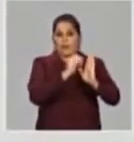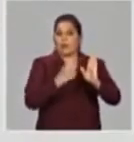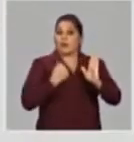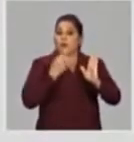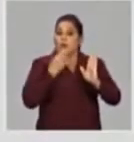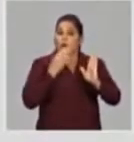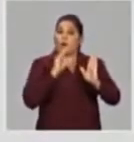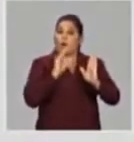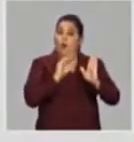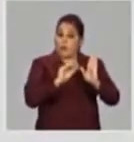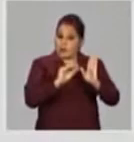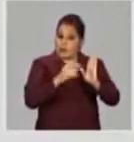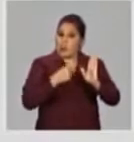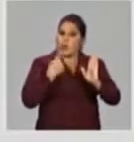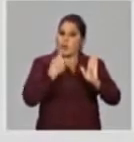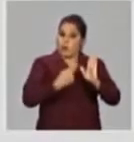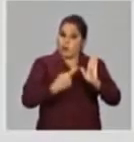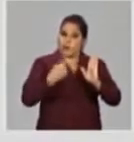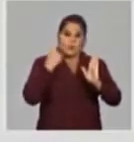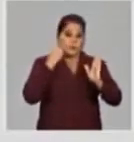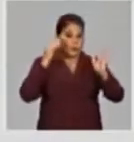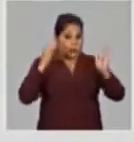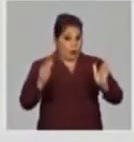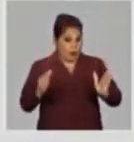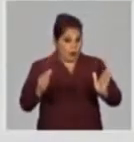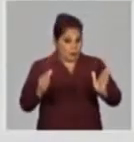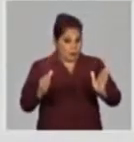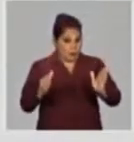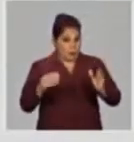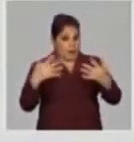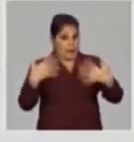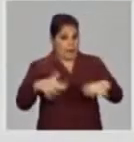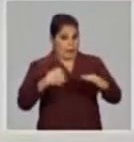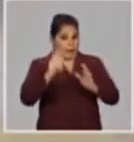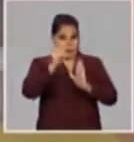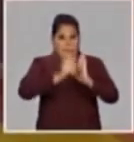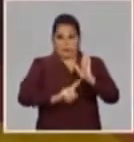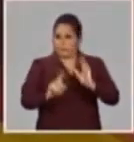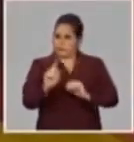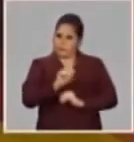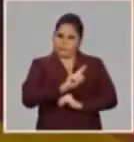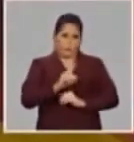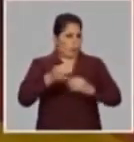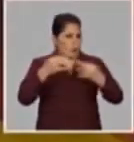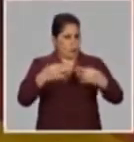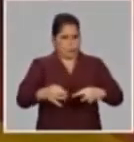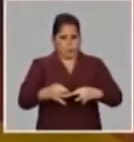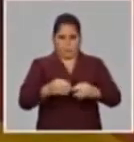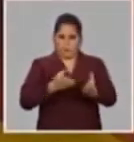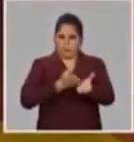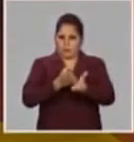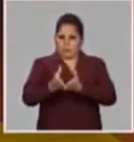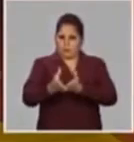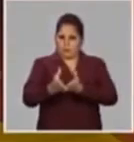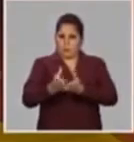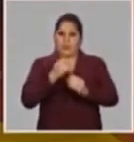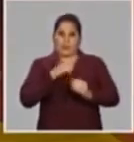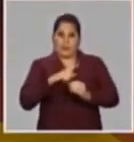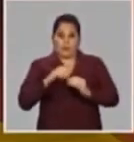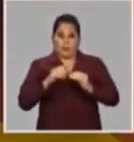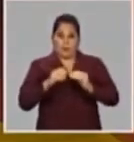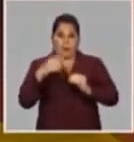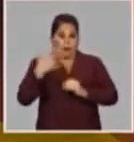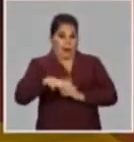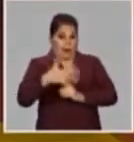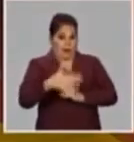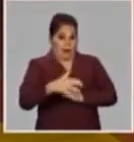anunciar es que nosotros en este primer año, por lo menos, las tarifas no se van a subir. Si creciera el costo de la